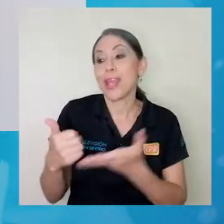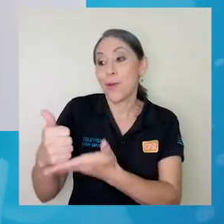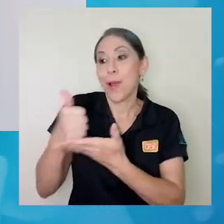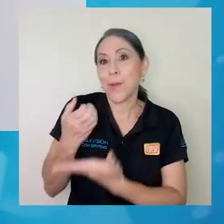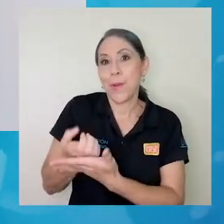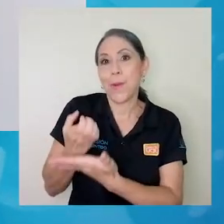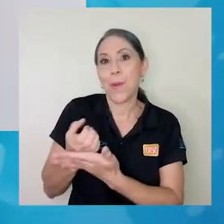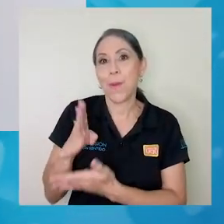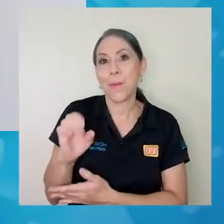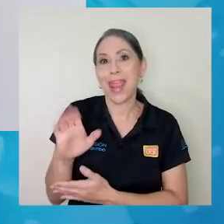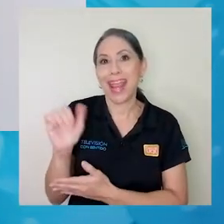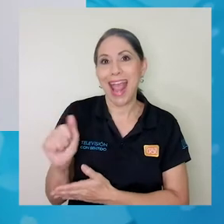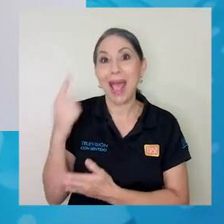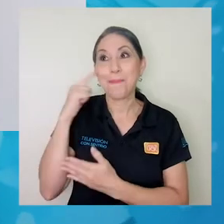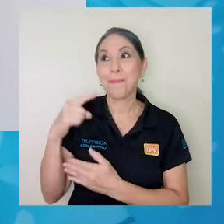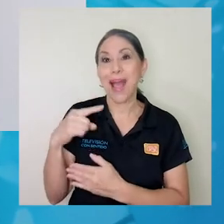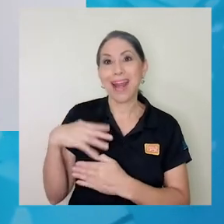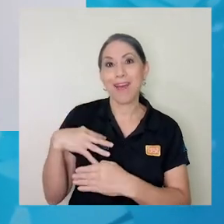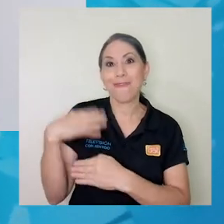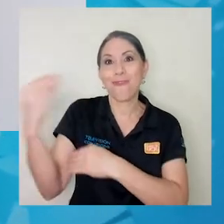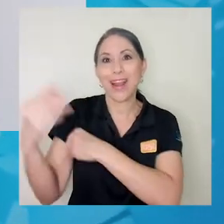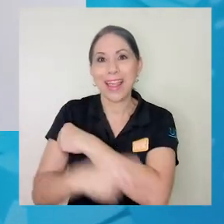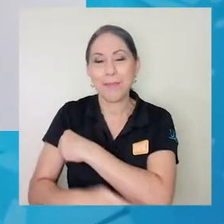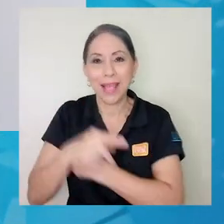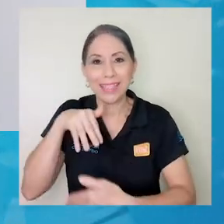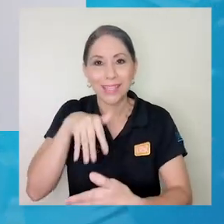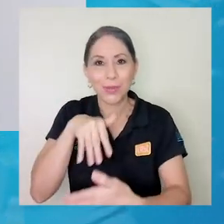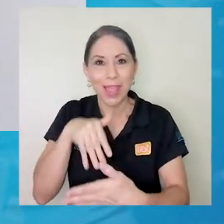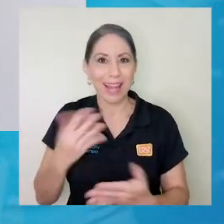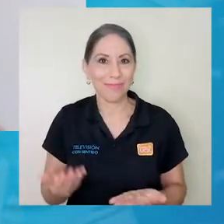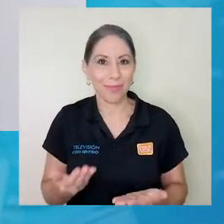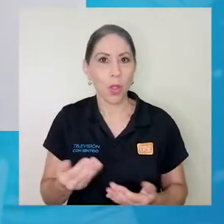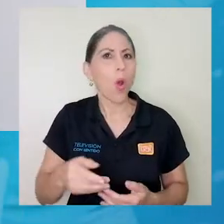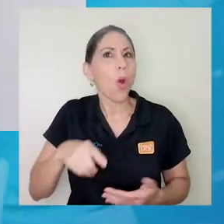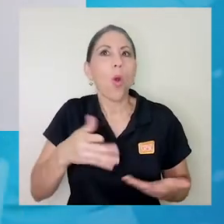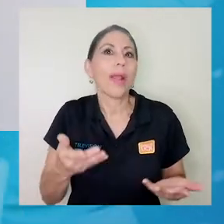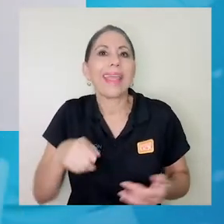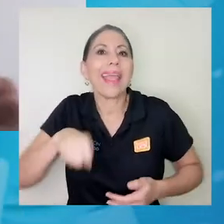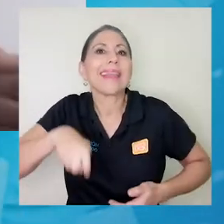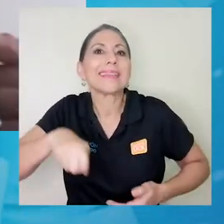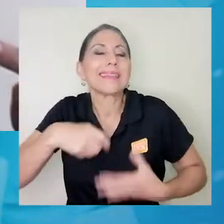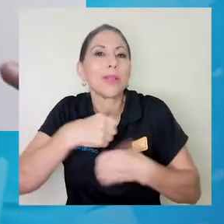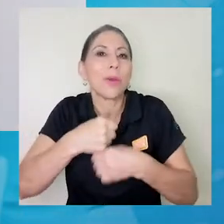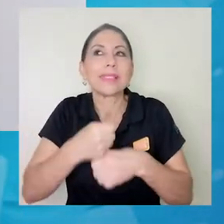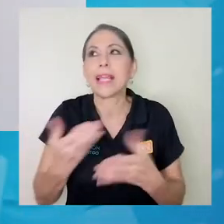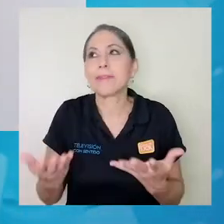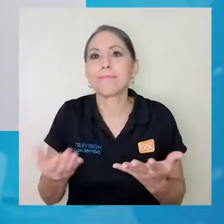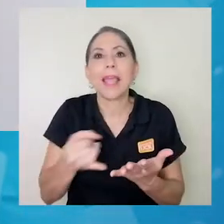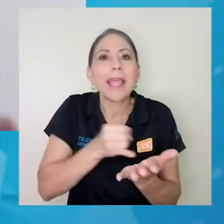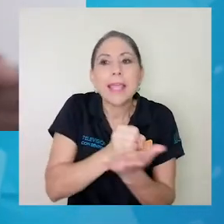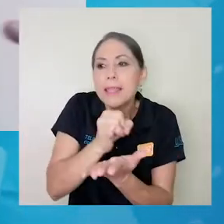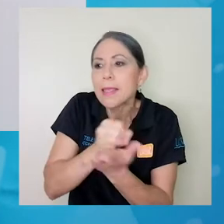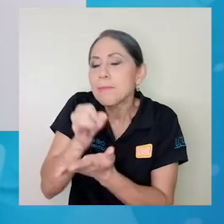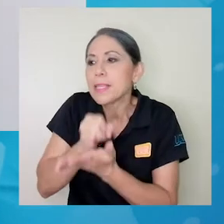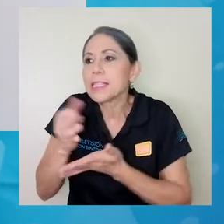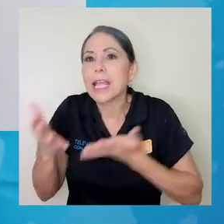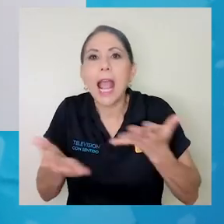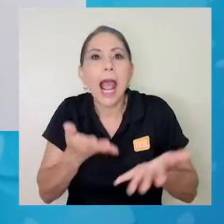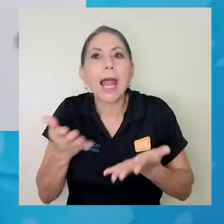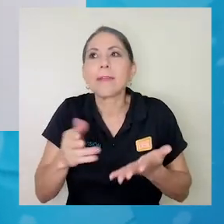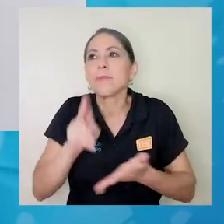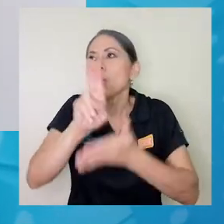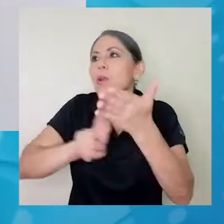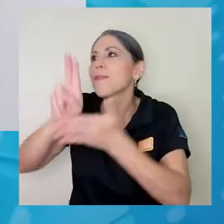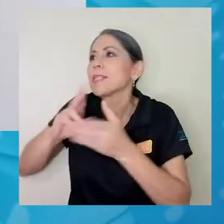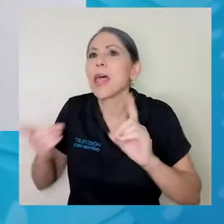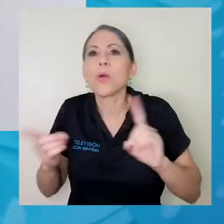estudiar fuera del país. Ok, ¿qué necesito hacer? Bueno, necesito investigar qué beca puede ser, qué universidades puede